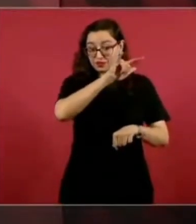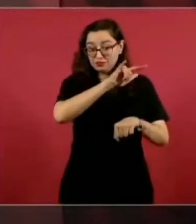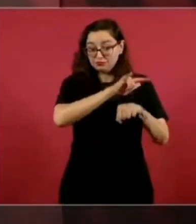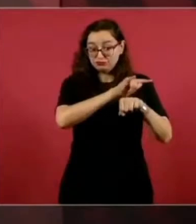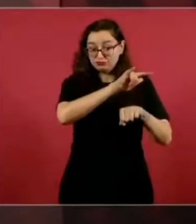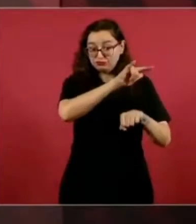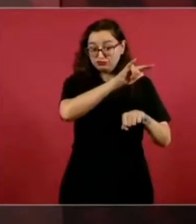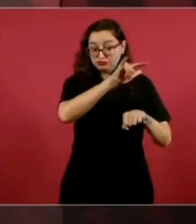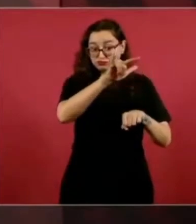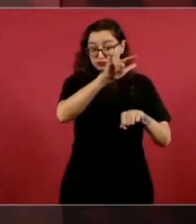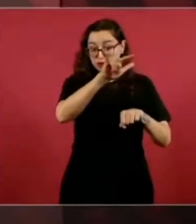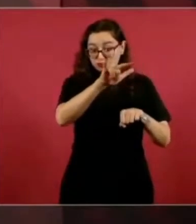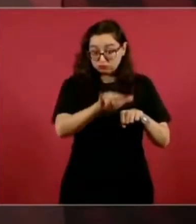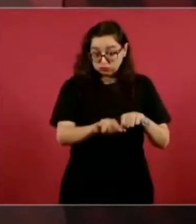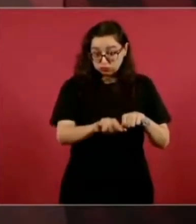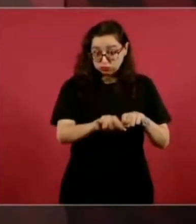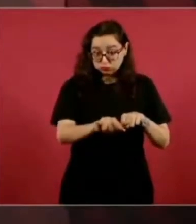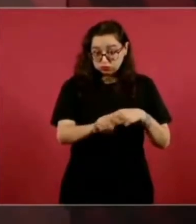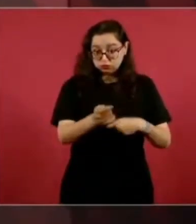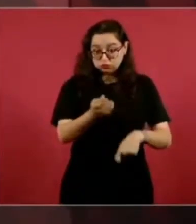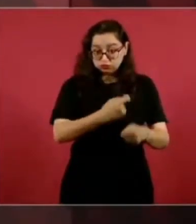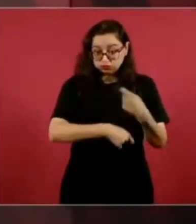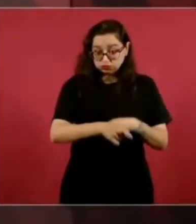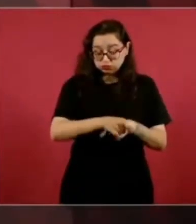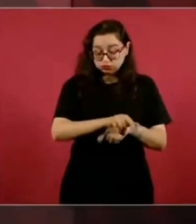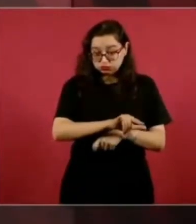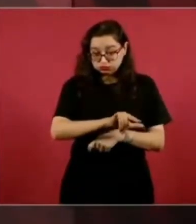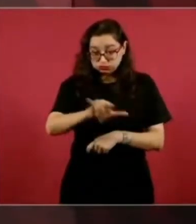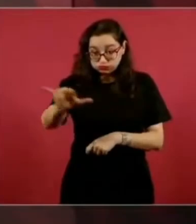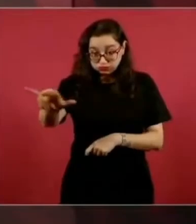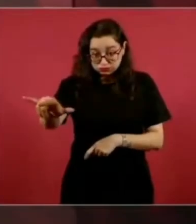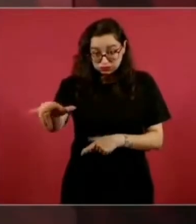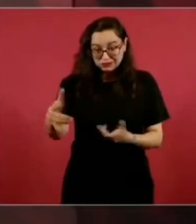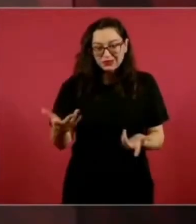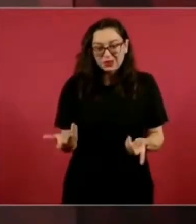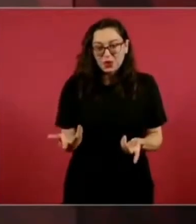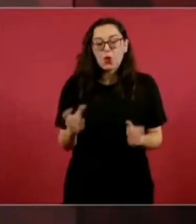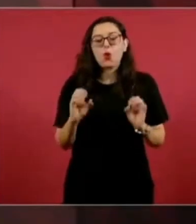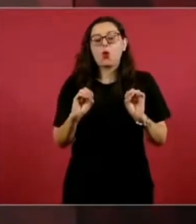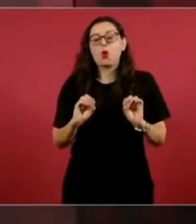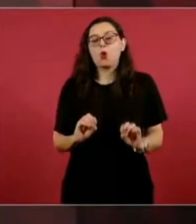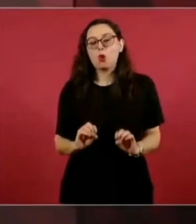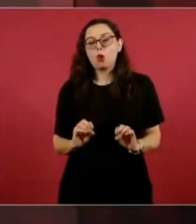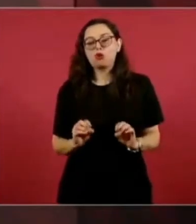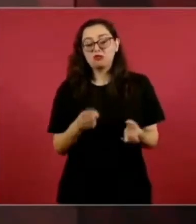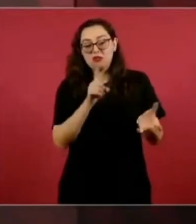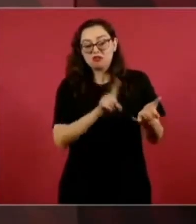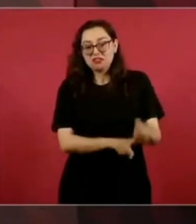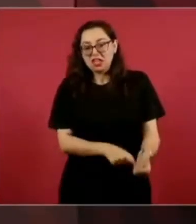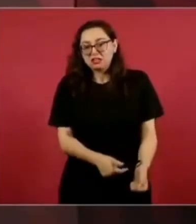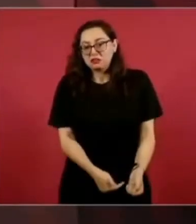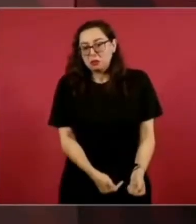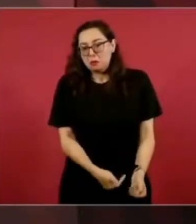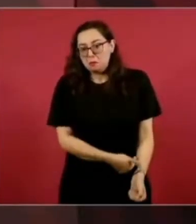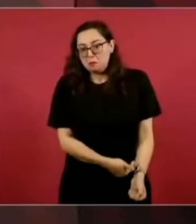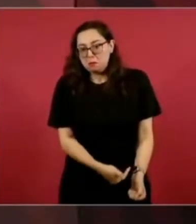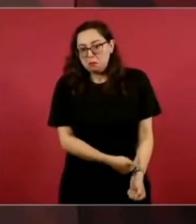El trámite lo hizo una persona y aparentemente salió uno,